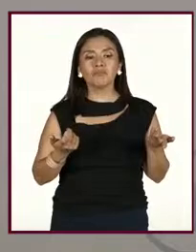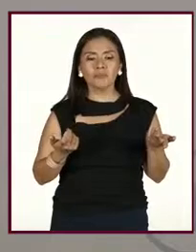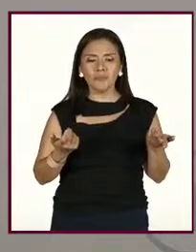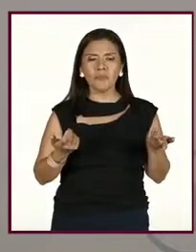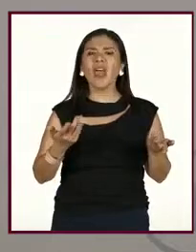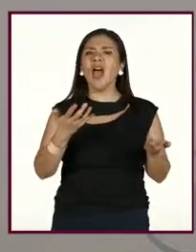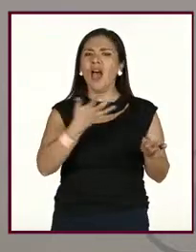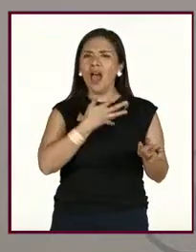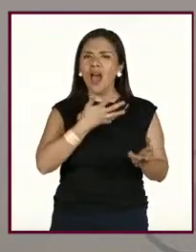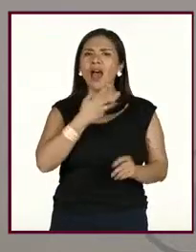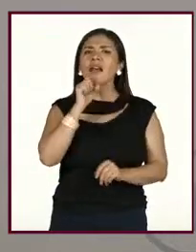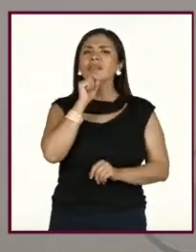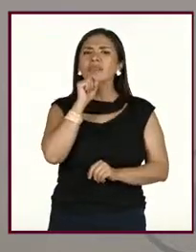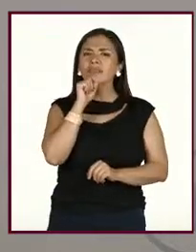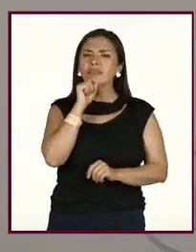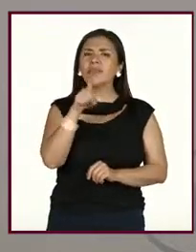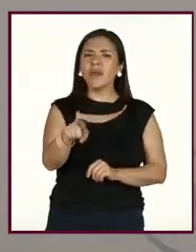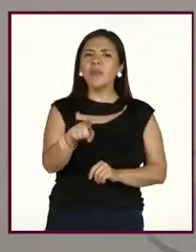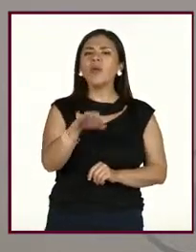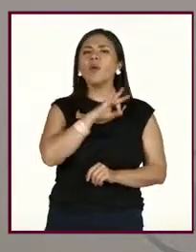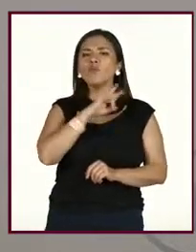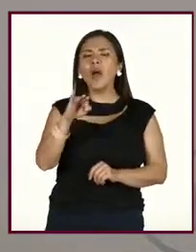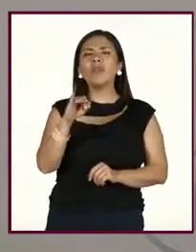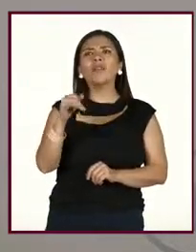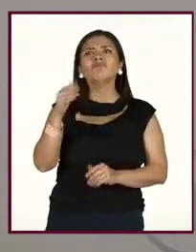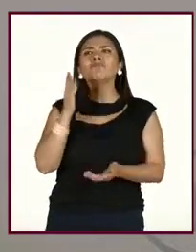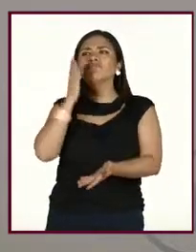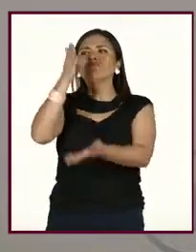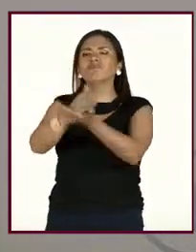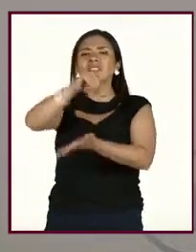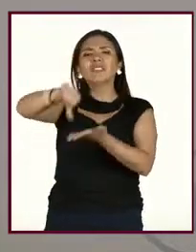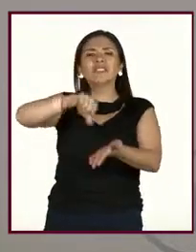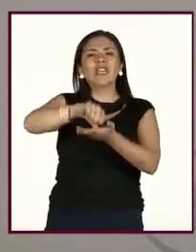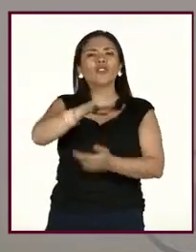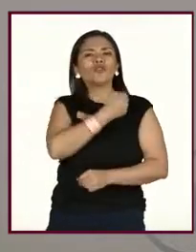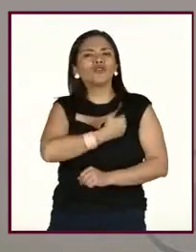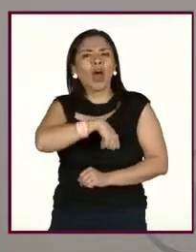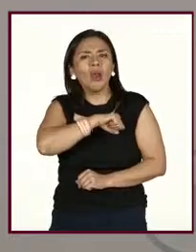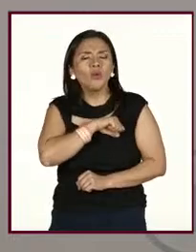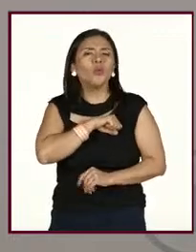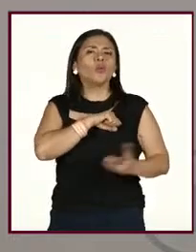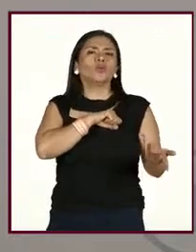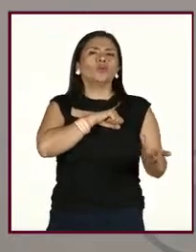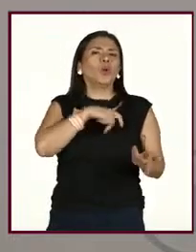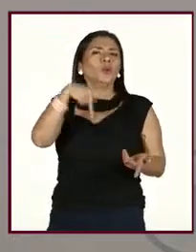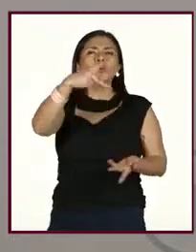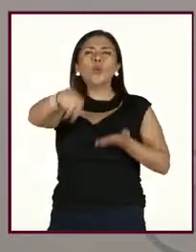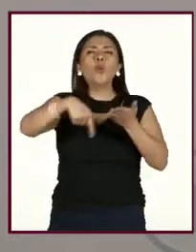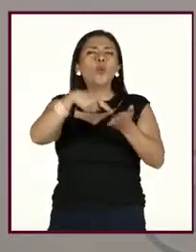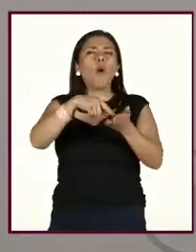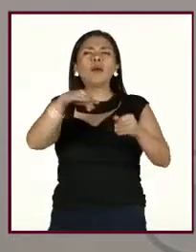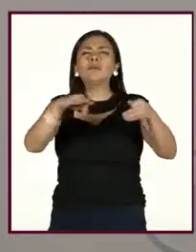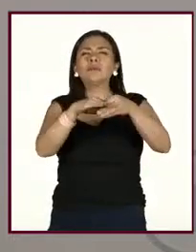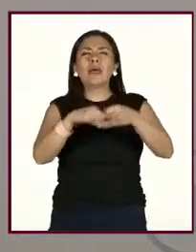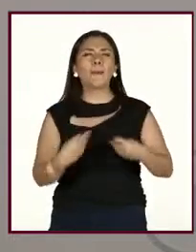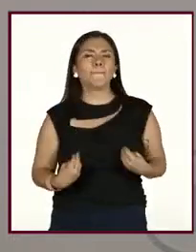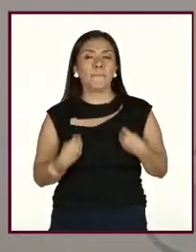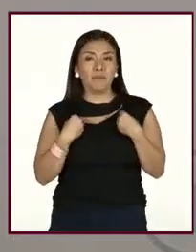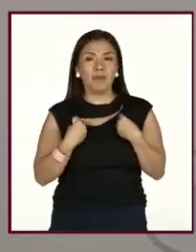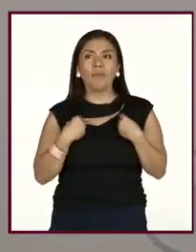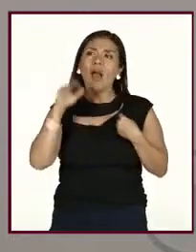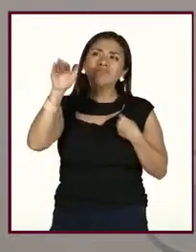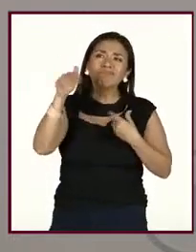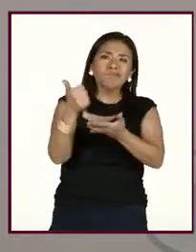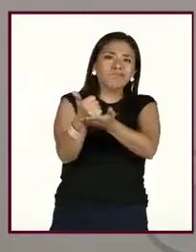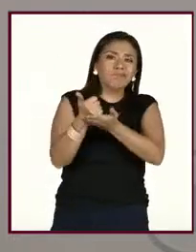Tenemos también que se pueden acercar a los centros de salud, a los centros comunitarios de sus localidades y pedir